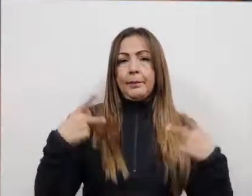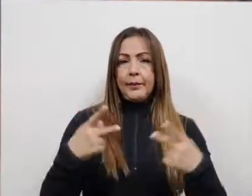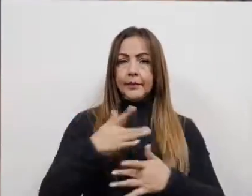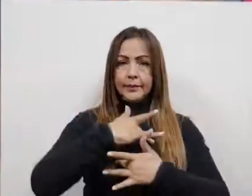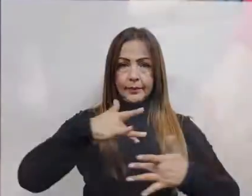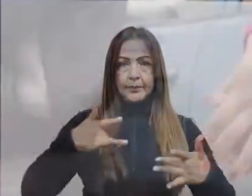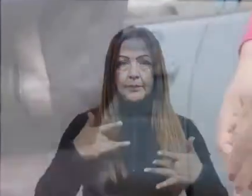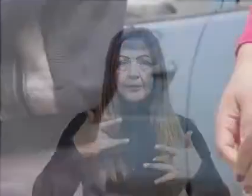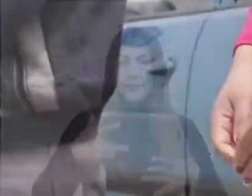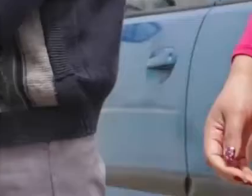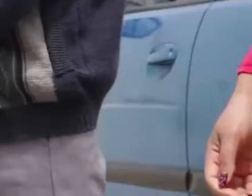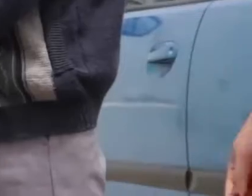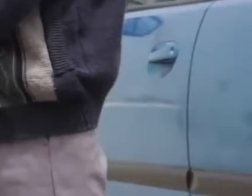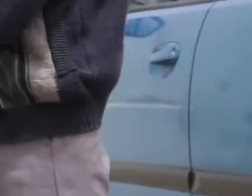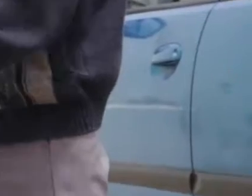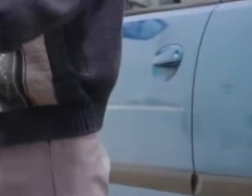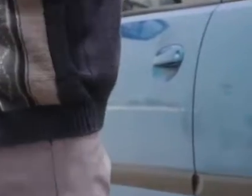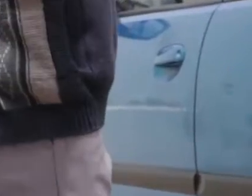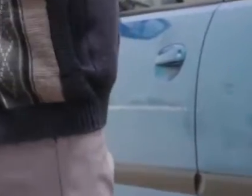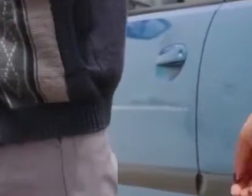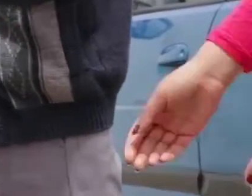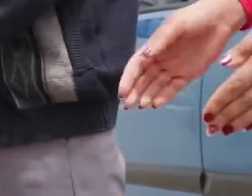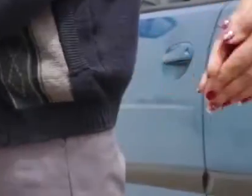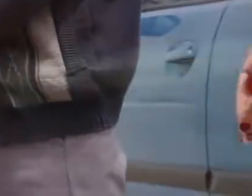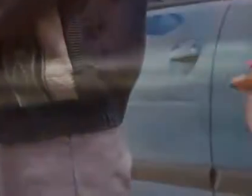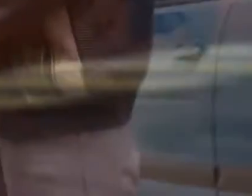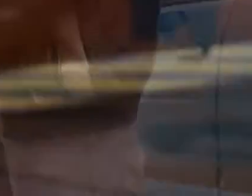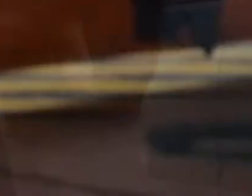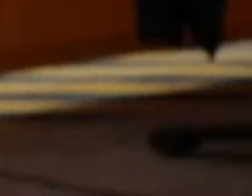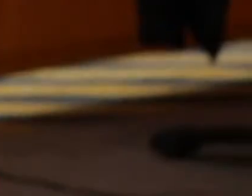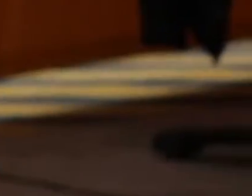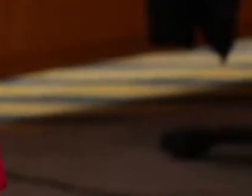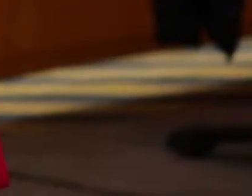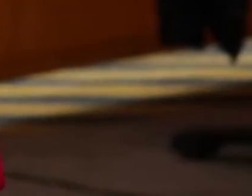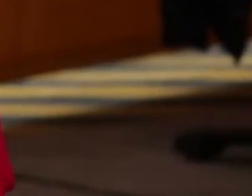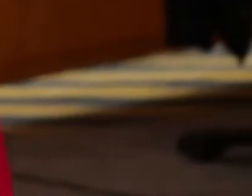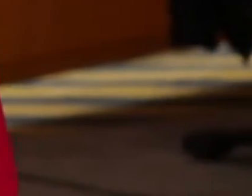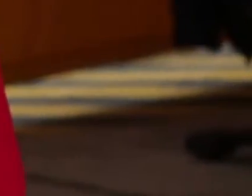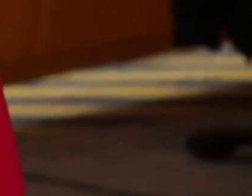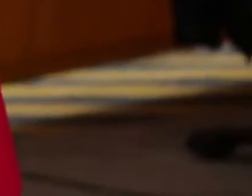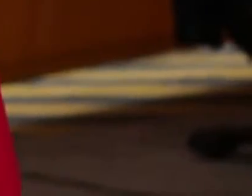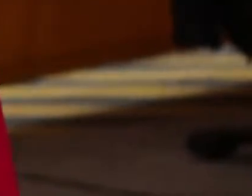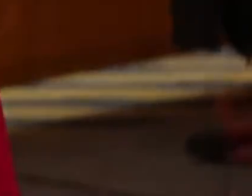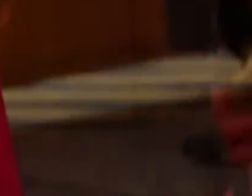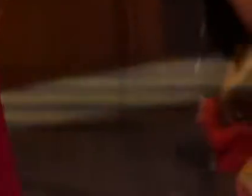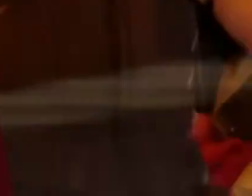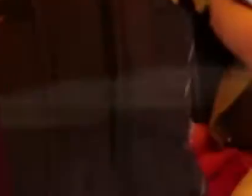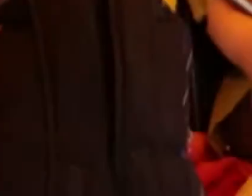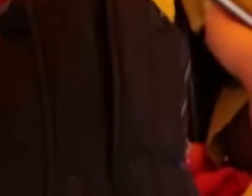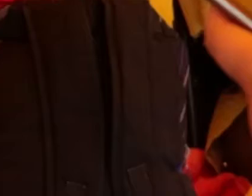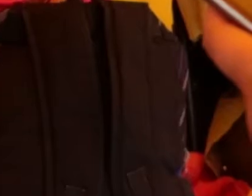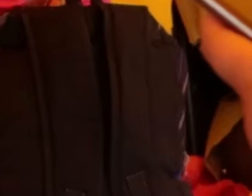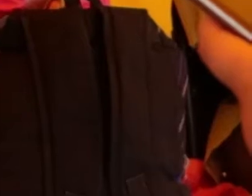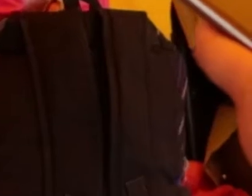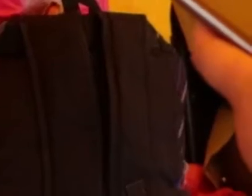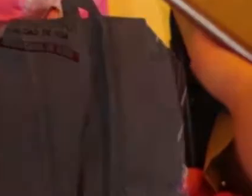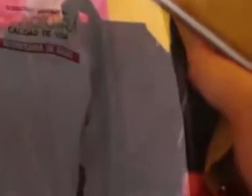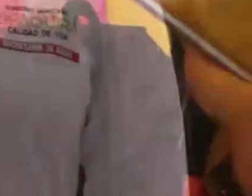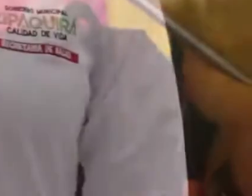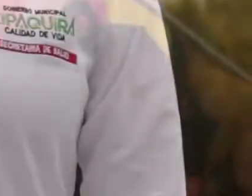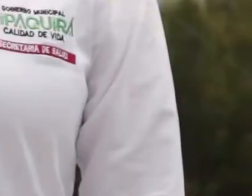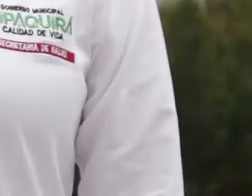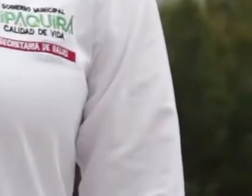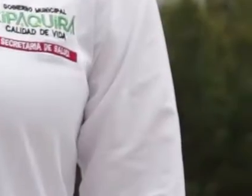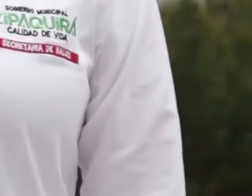hábitos y estilos de vida saludables. Estas actividades se enfocaron en la actividad física y el cuidado de la salud oral, que desempeñan un papel importante en la prevención de